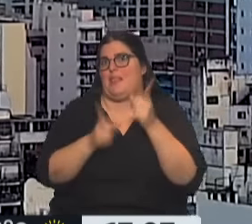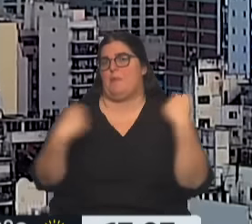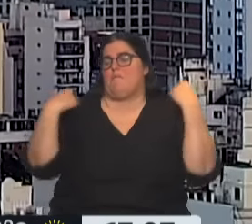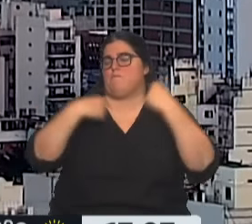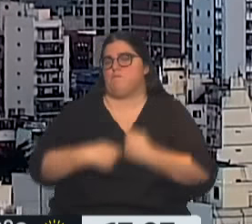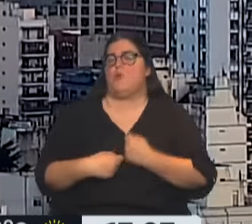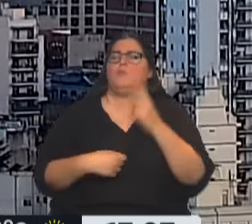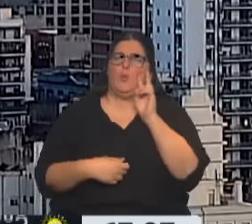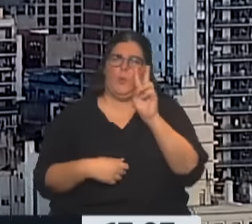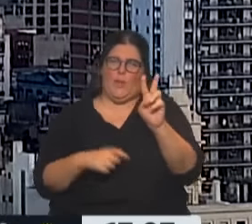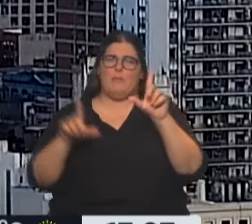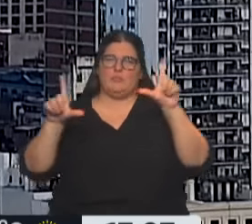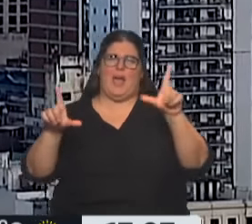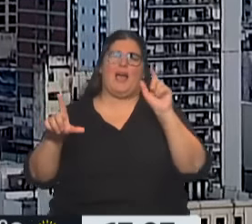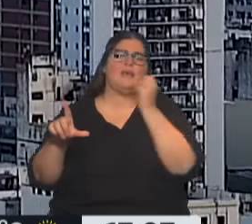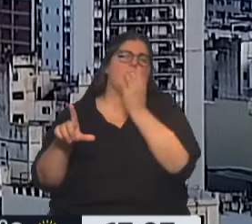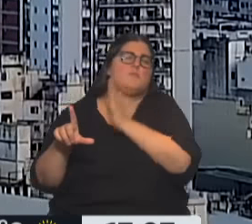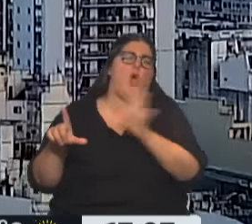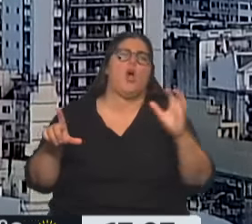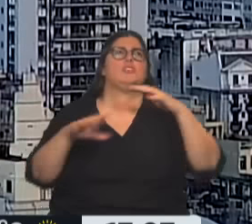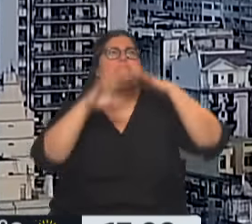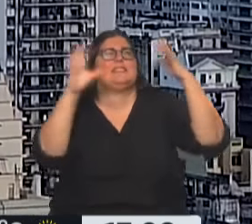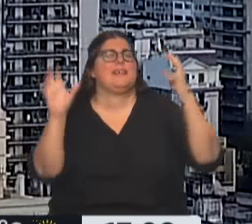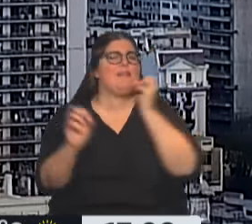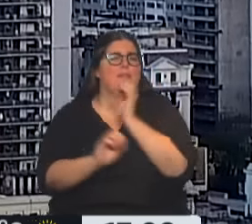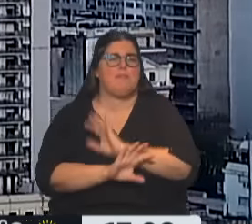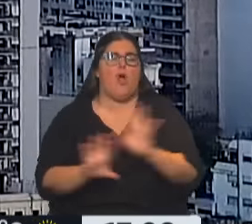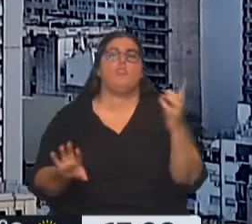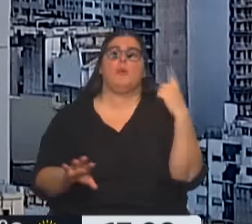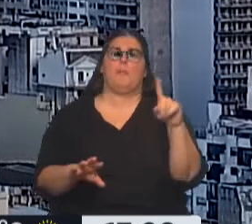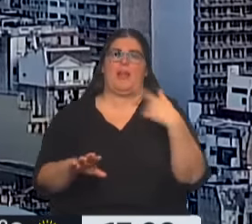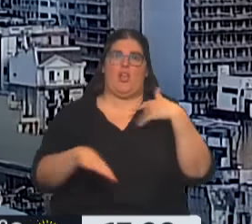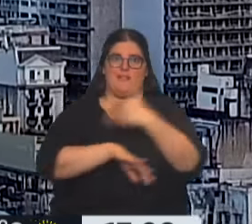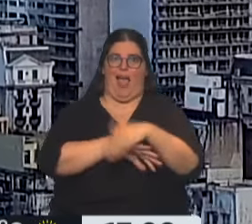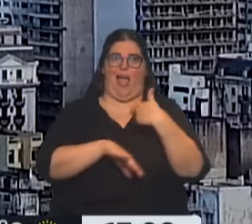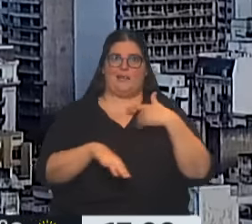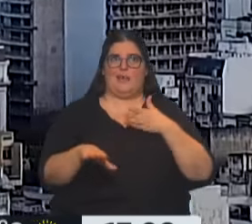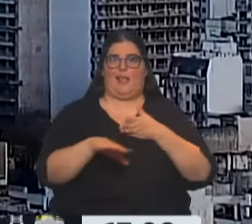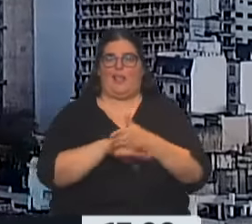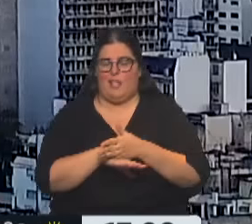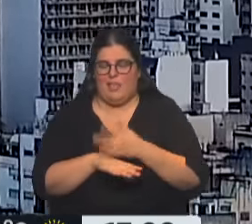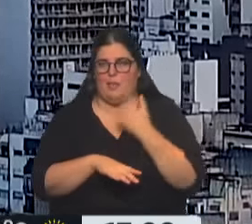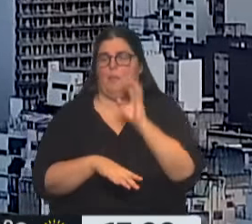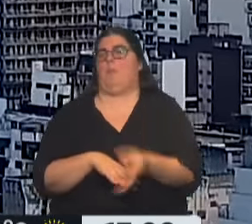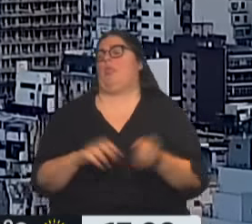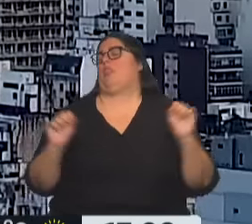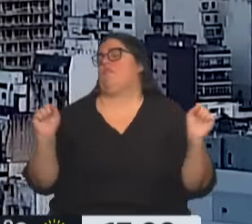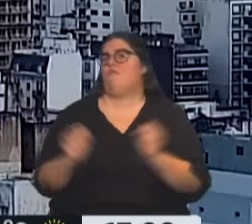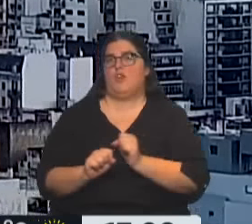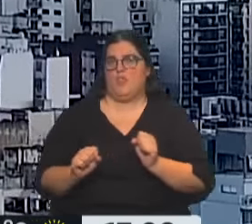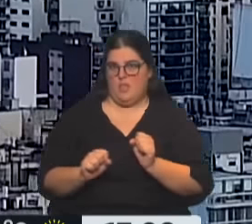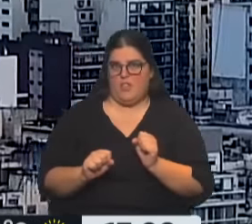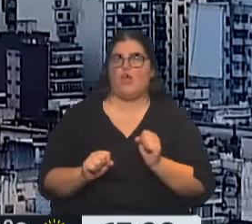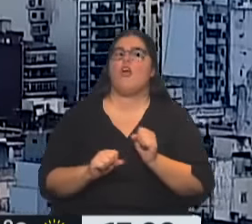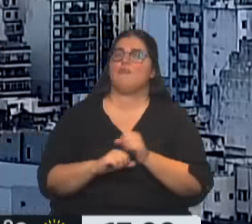si bien vemos una postal hermosa, un cielo agradable, cuando uno pone el pie en la calle se da cuenta que el frío ha llegado y